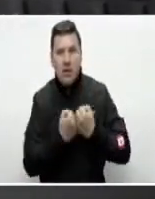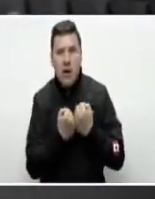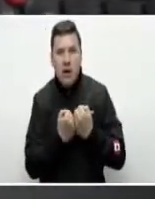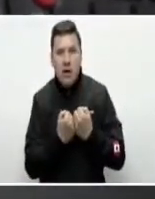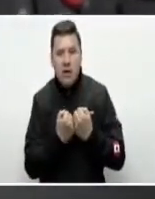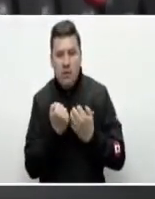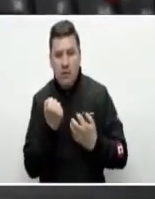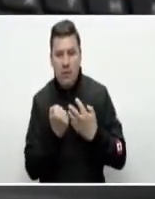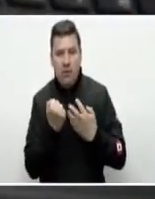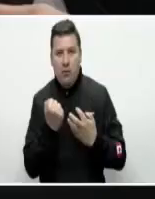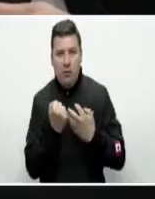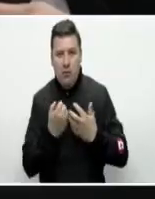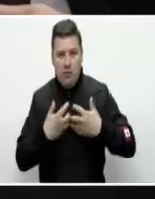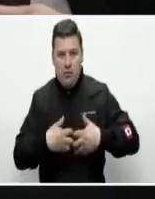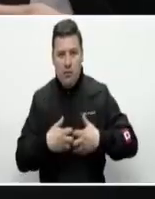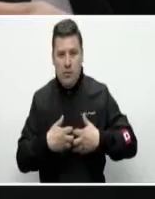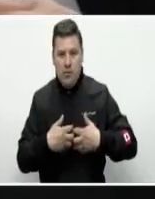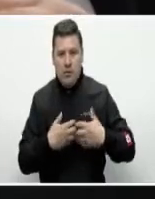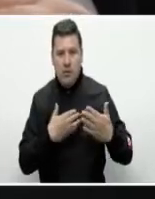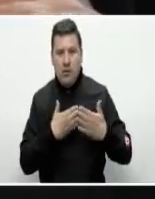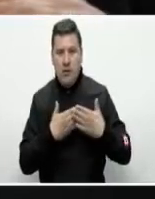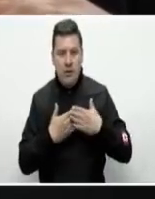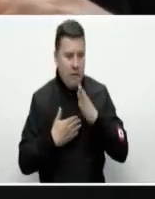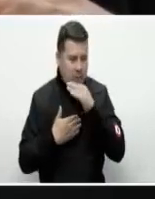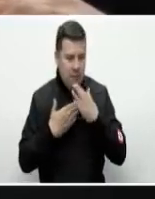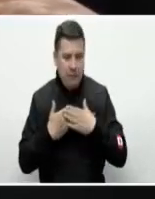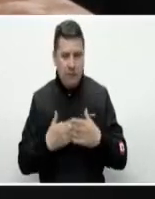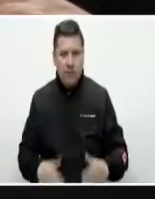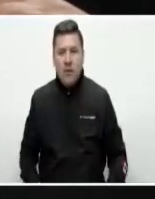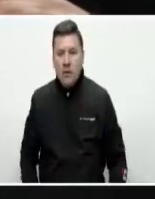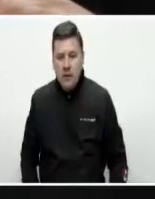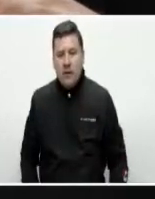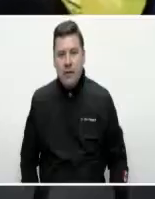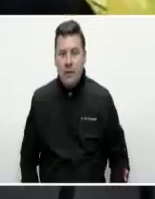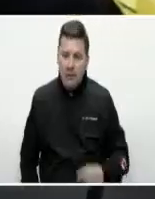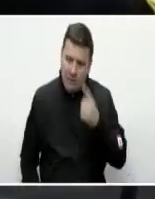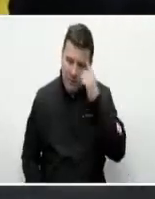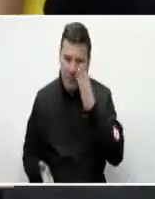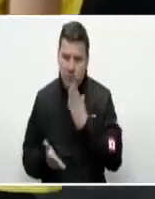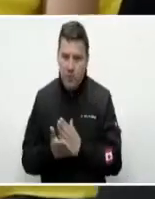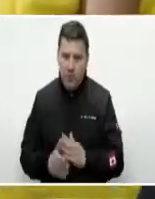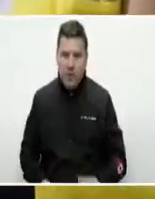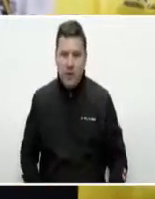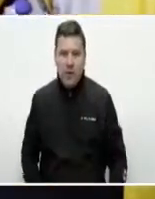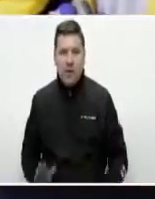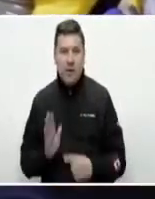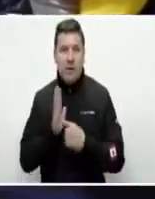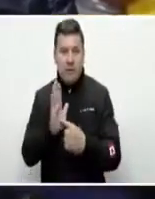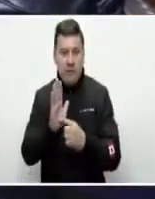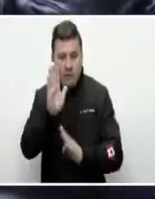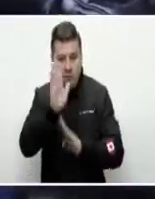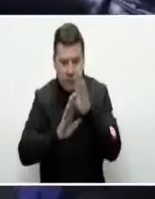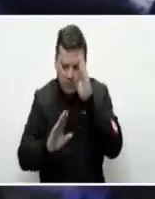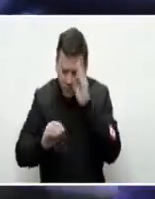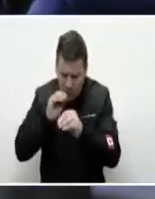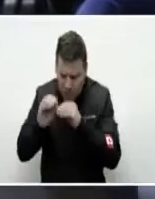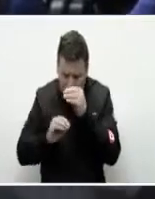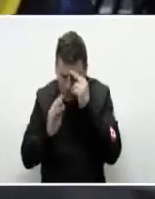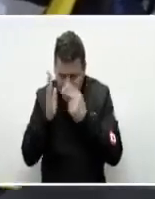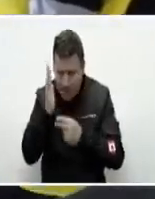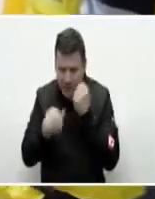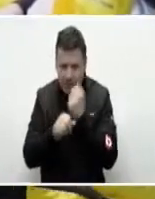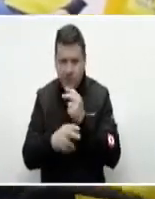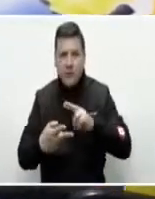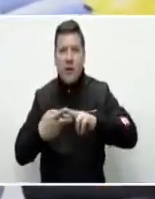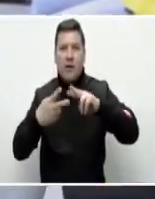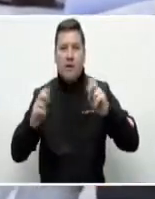indicador de batería no avisó que estaba descargado, evitar un accidente. Además de la presentación de estos desarrollos, también se tuvo durante